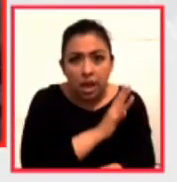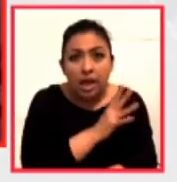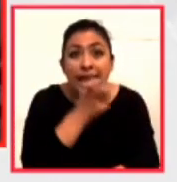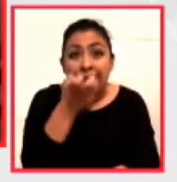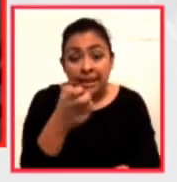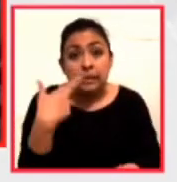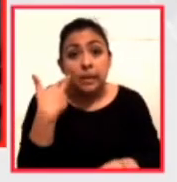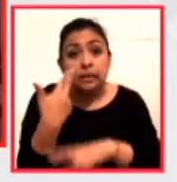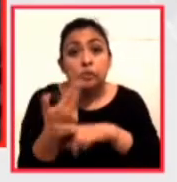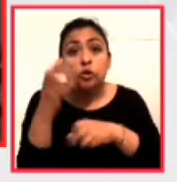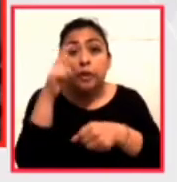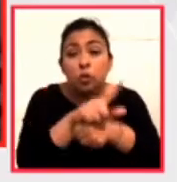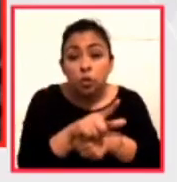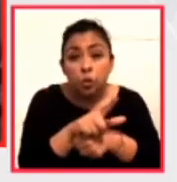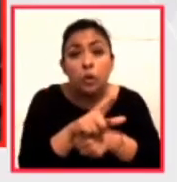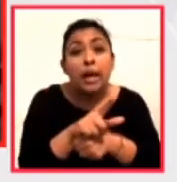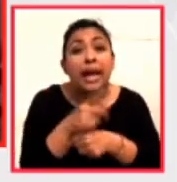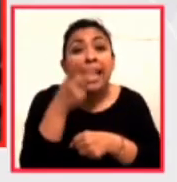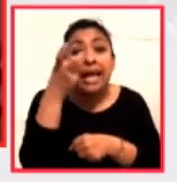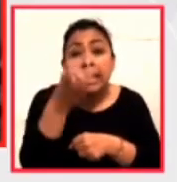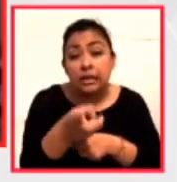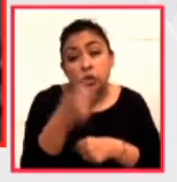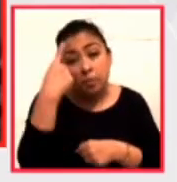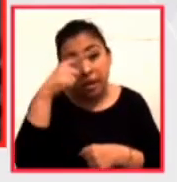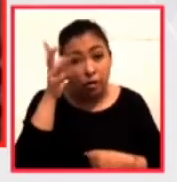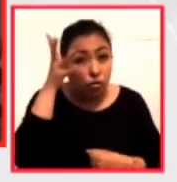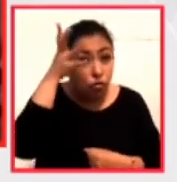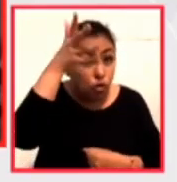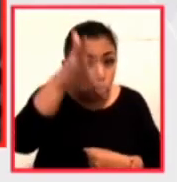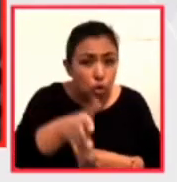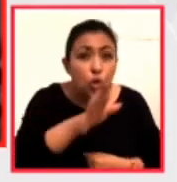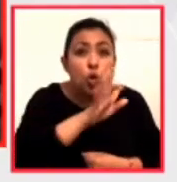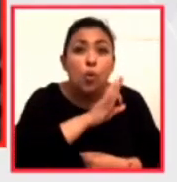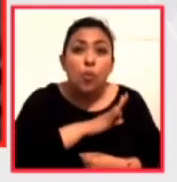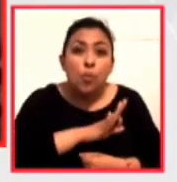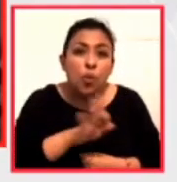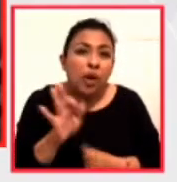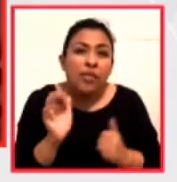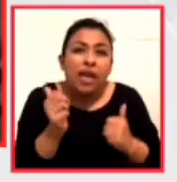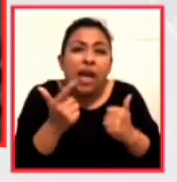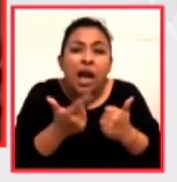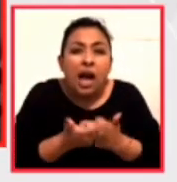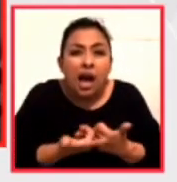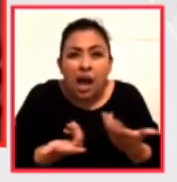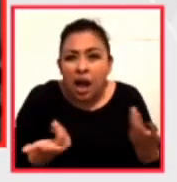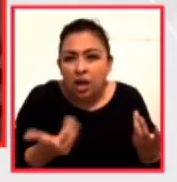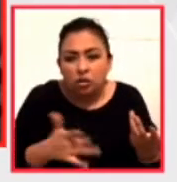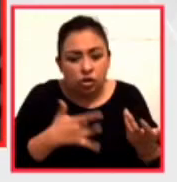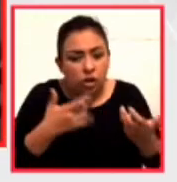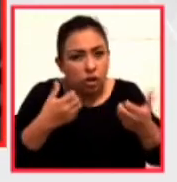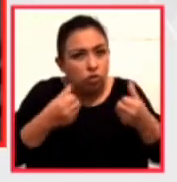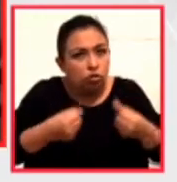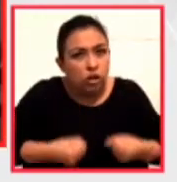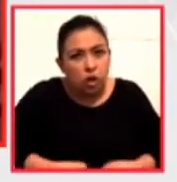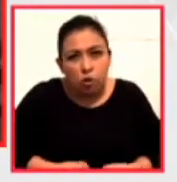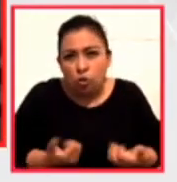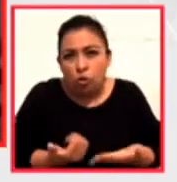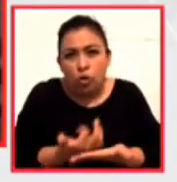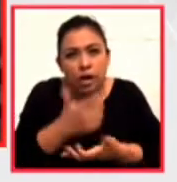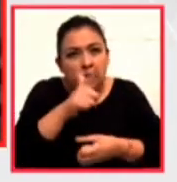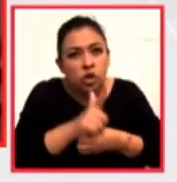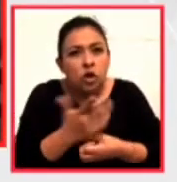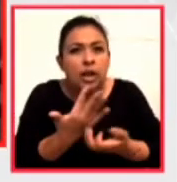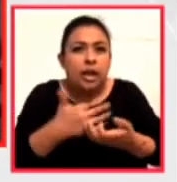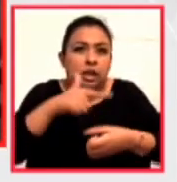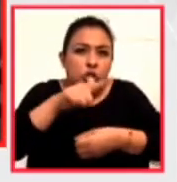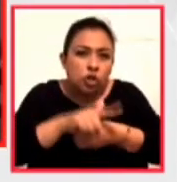son lo que en el futuro va a ser posible tener alguna clase de seguridad nacional social y